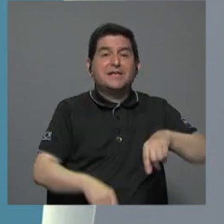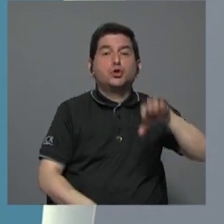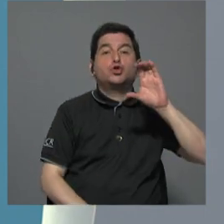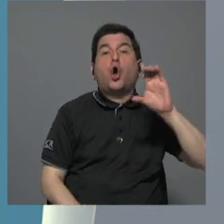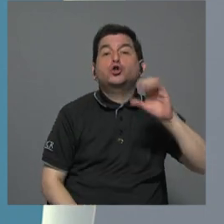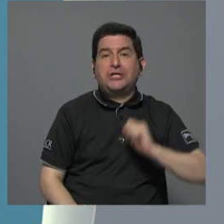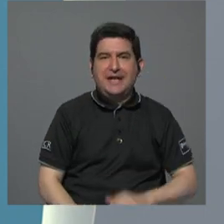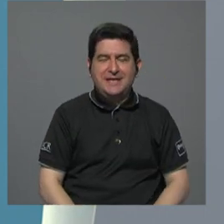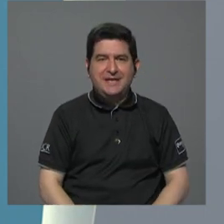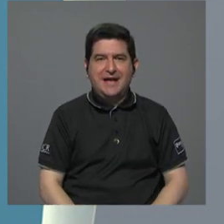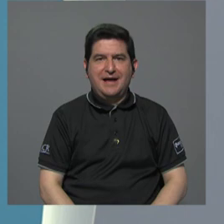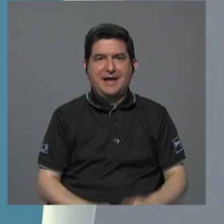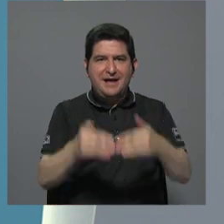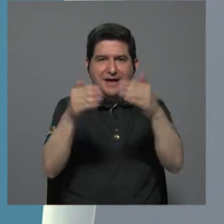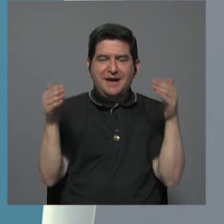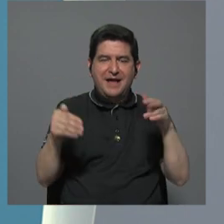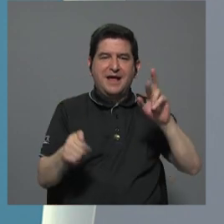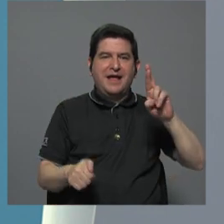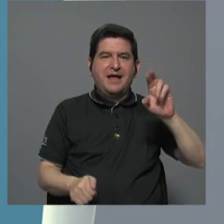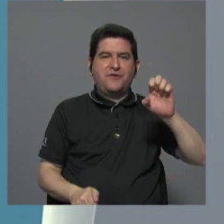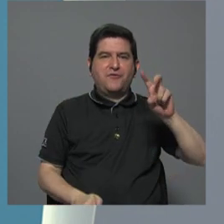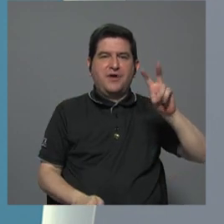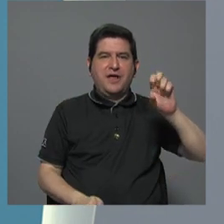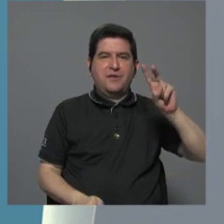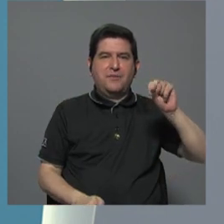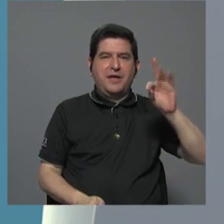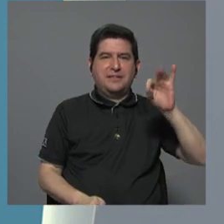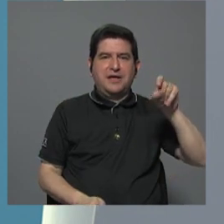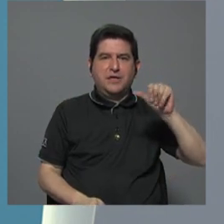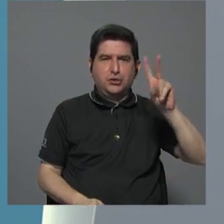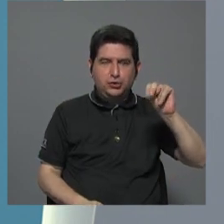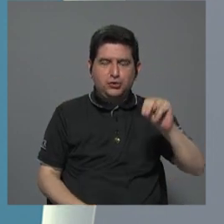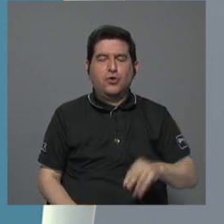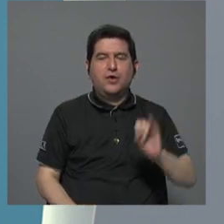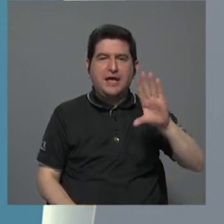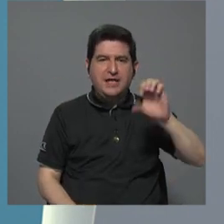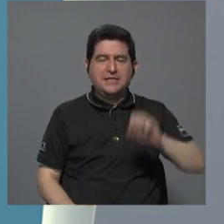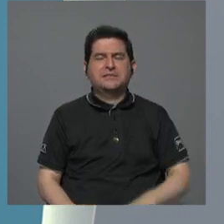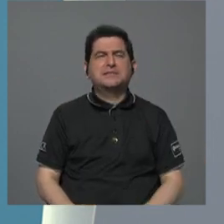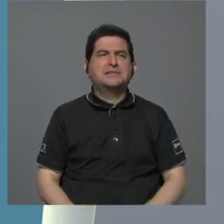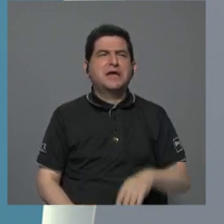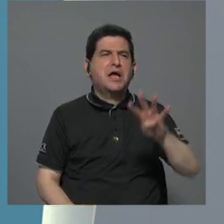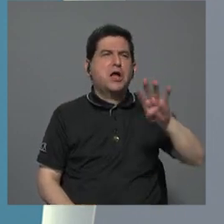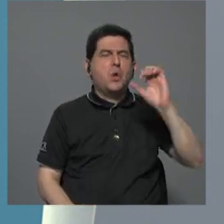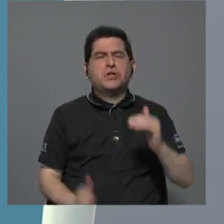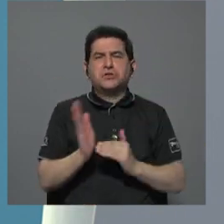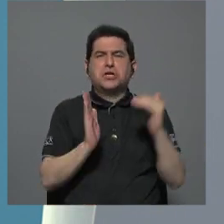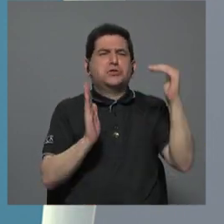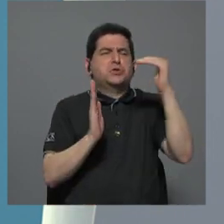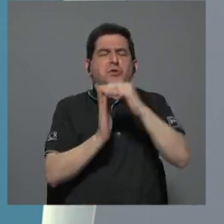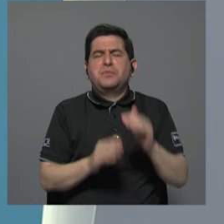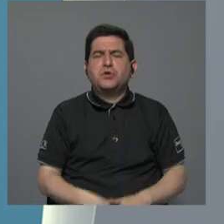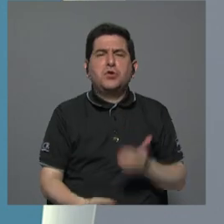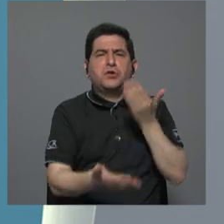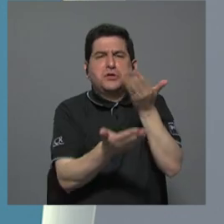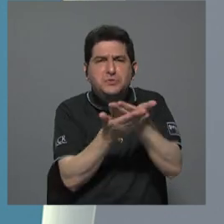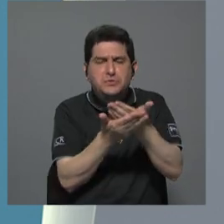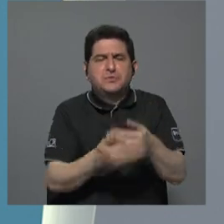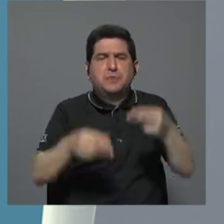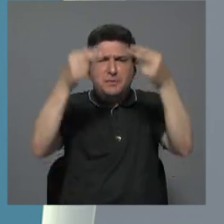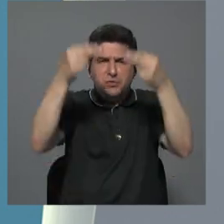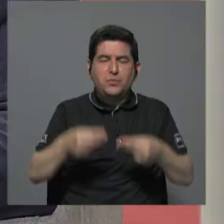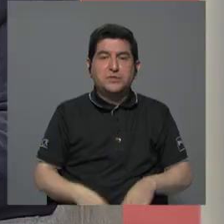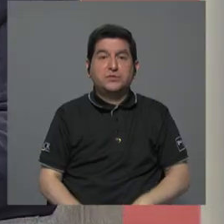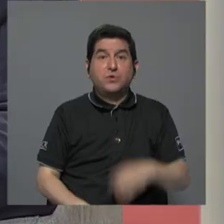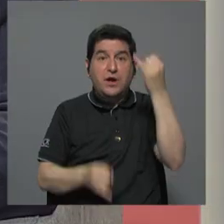que es la represa de reventazón del ICE. Se licita por 400 y tantos millones en el presupuesto del ICE y termina costando 1